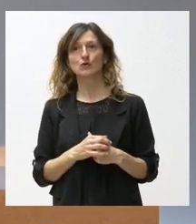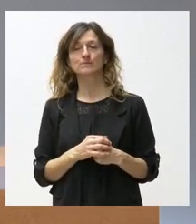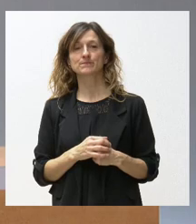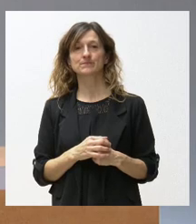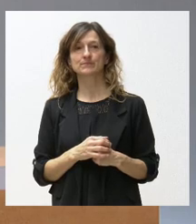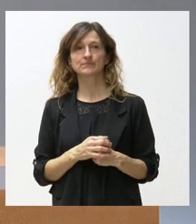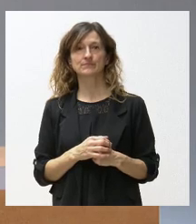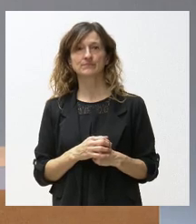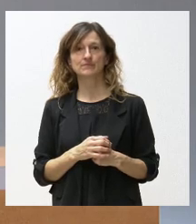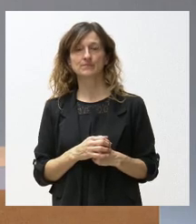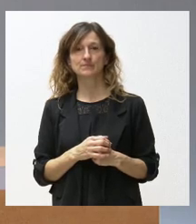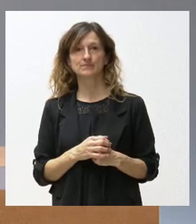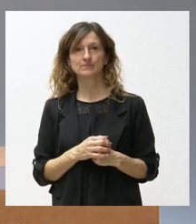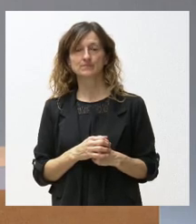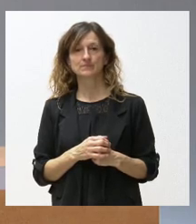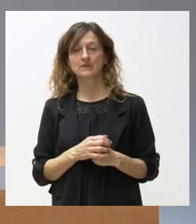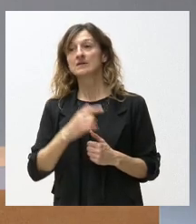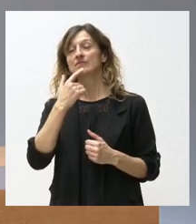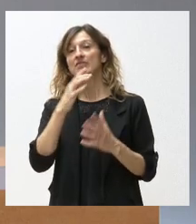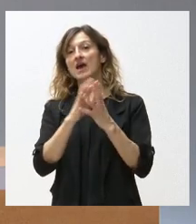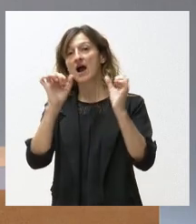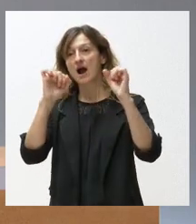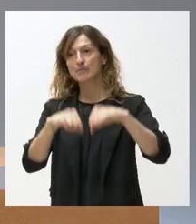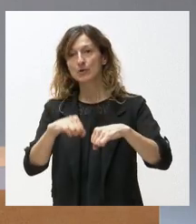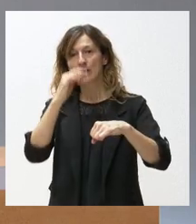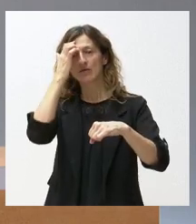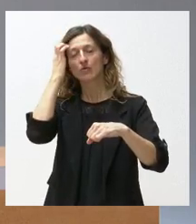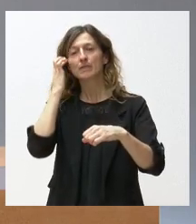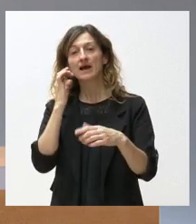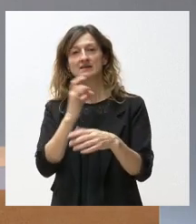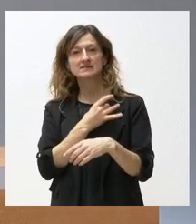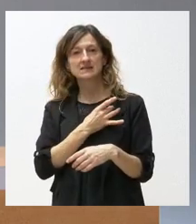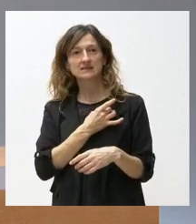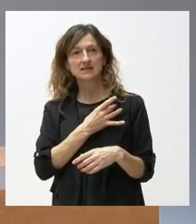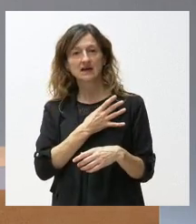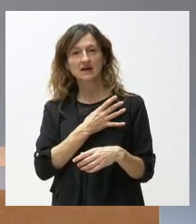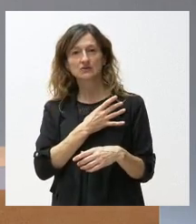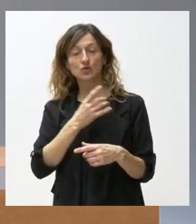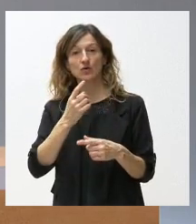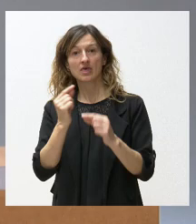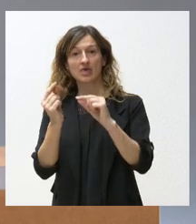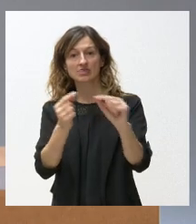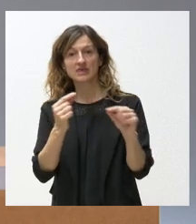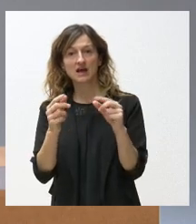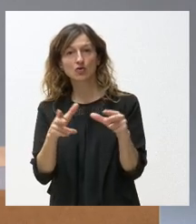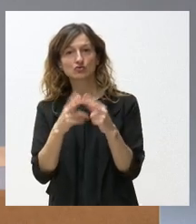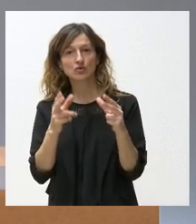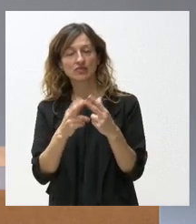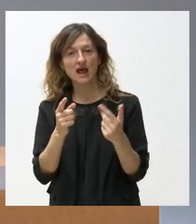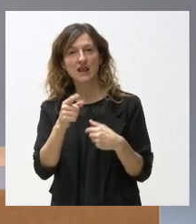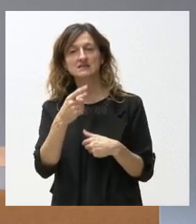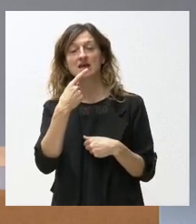Luego, los 3,9 millones que han aprobado para patronales y sindicatos, para agentes sociales, no sé si son